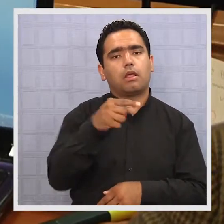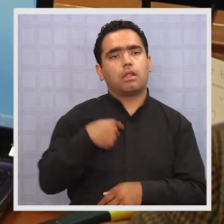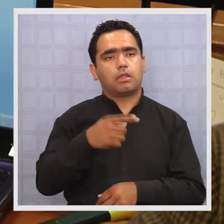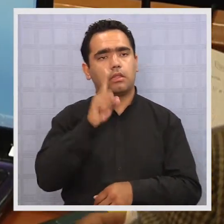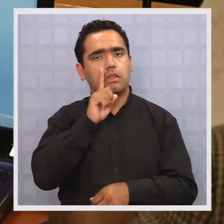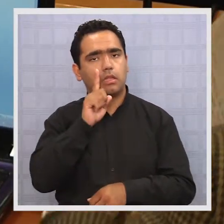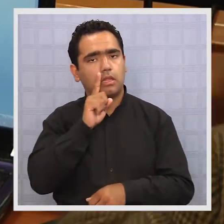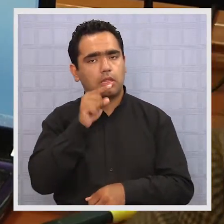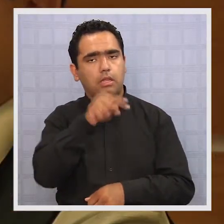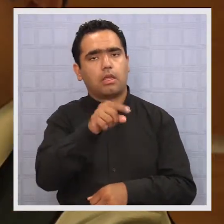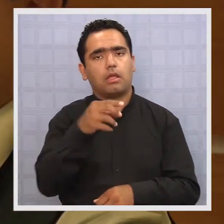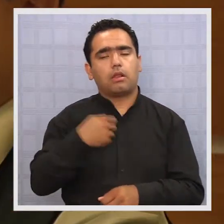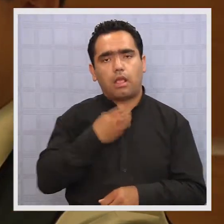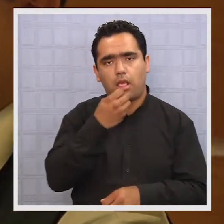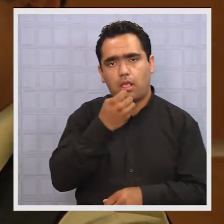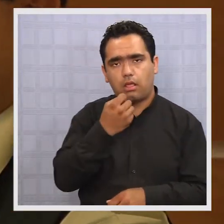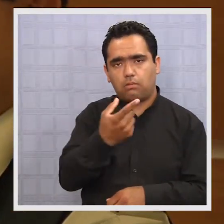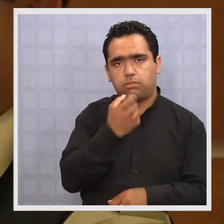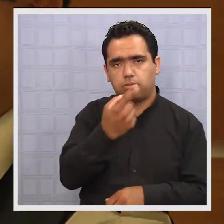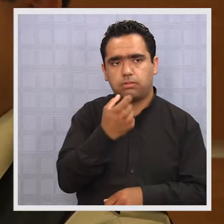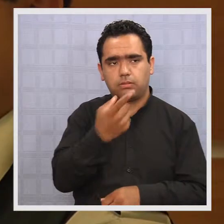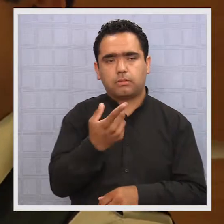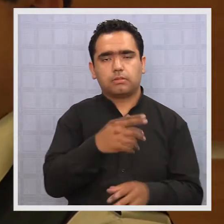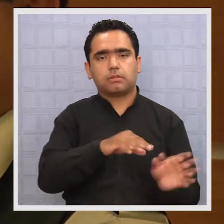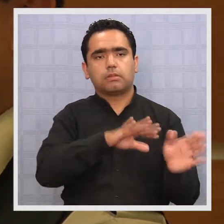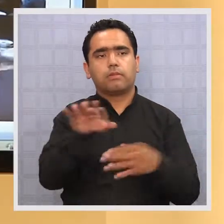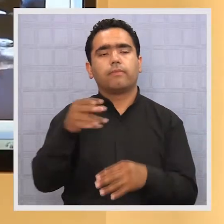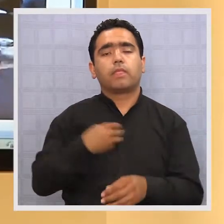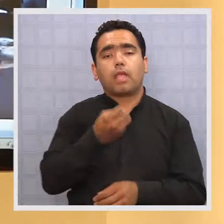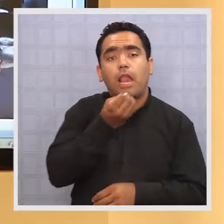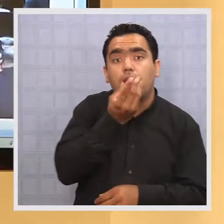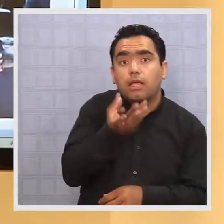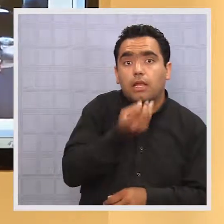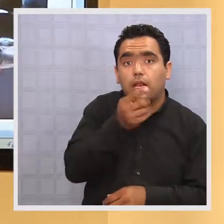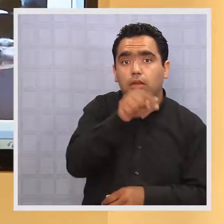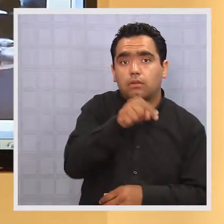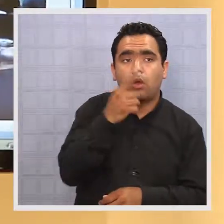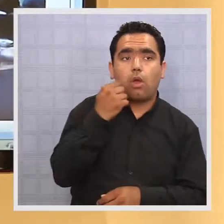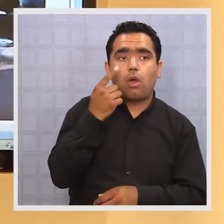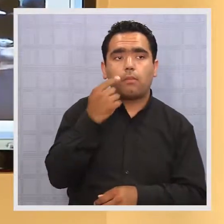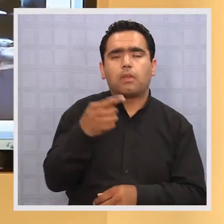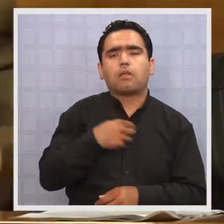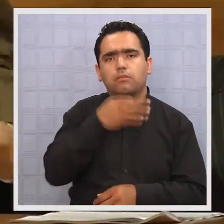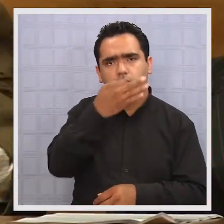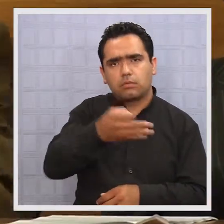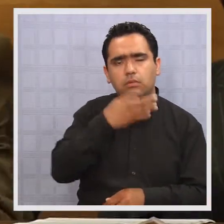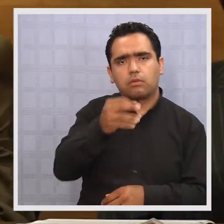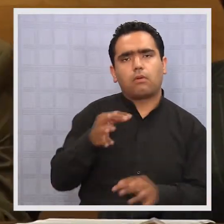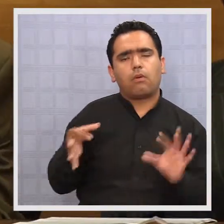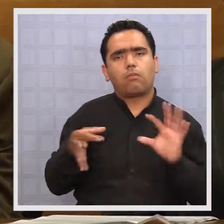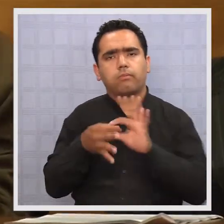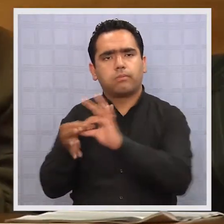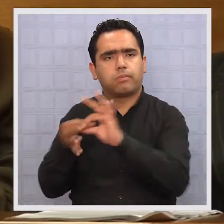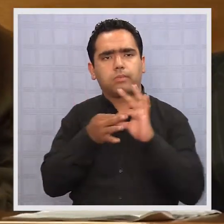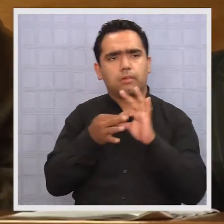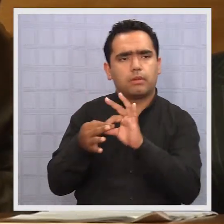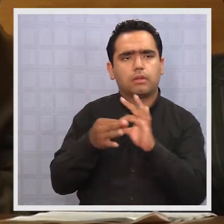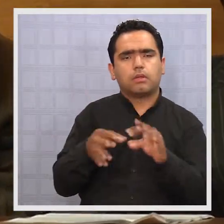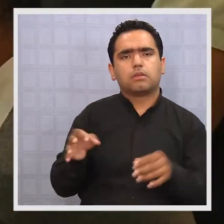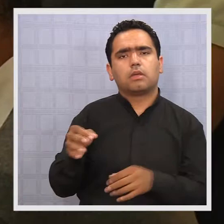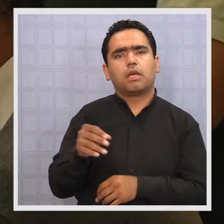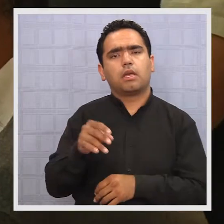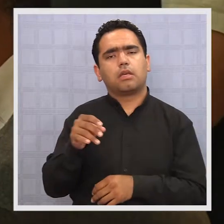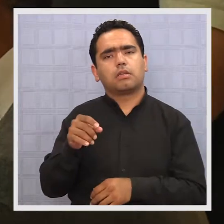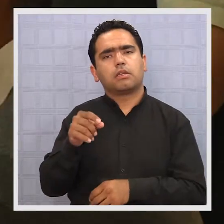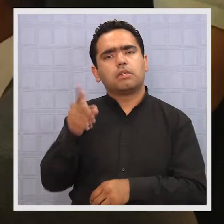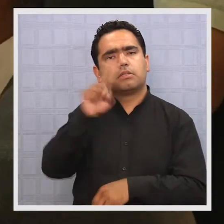activos, cohecho, infracción aduanera y delitos tributarios. Y en su declaración ha dado a conocer su vínculo con el personero del Servicio